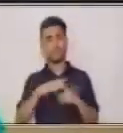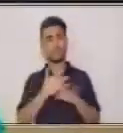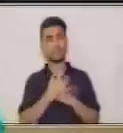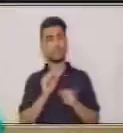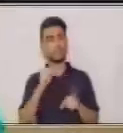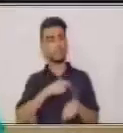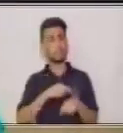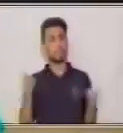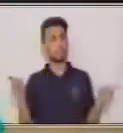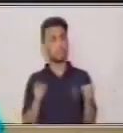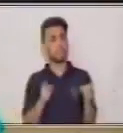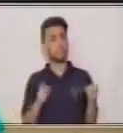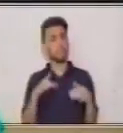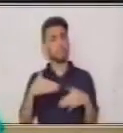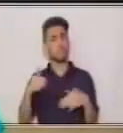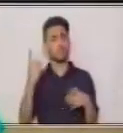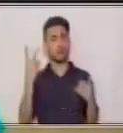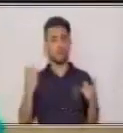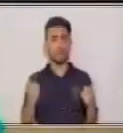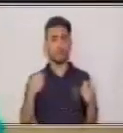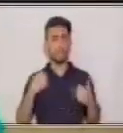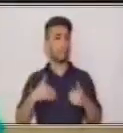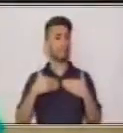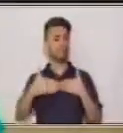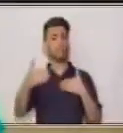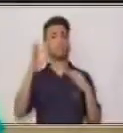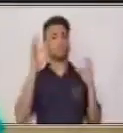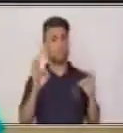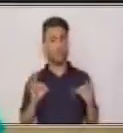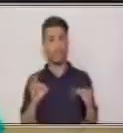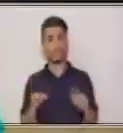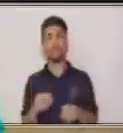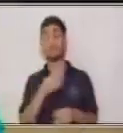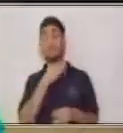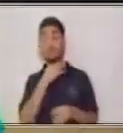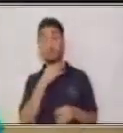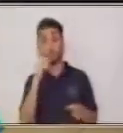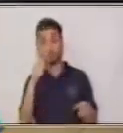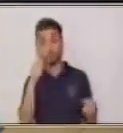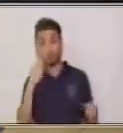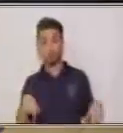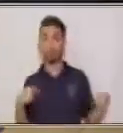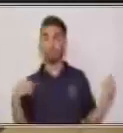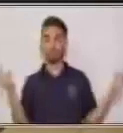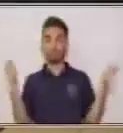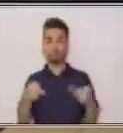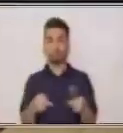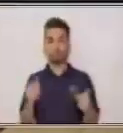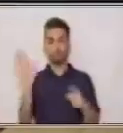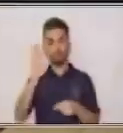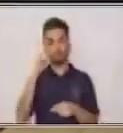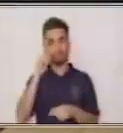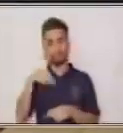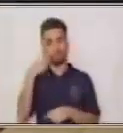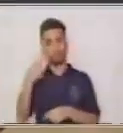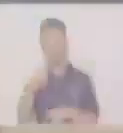es temporal y que pronto saldremos adelante. Ha sido un gusto estar con ustedes. Hasta la próxima.